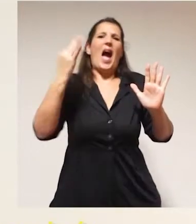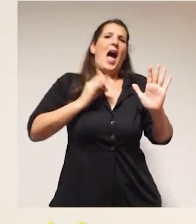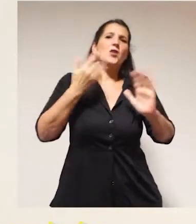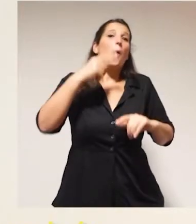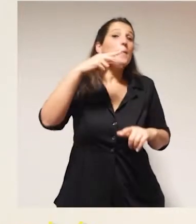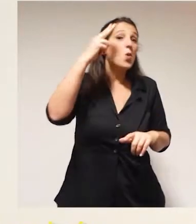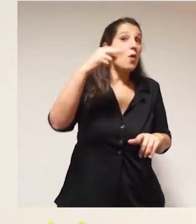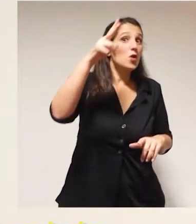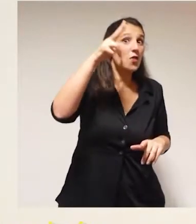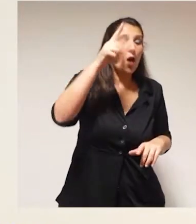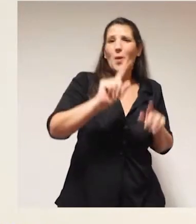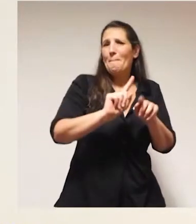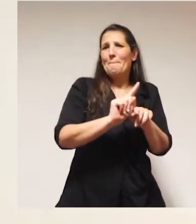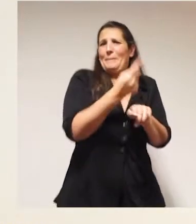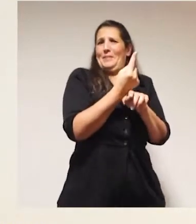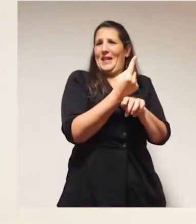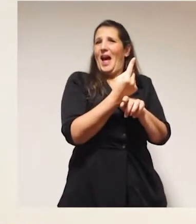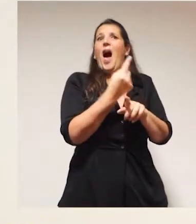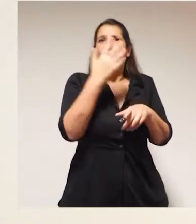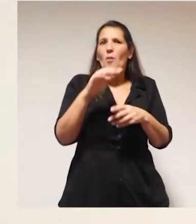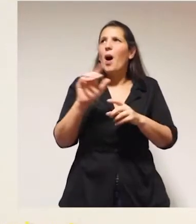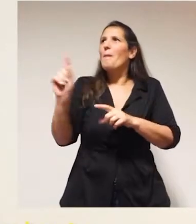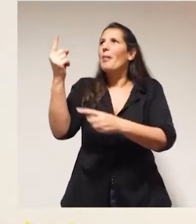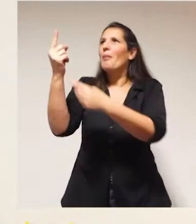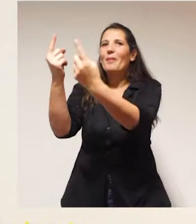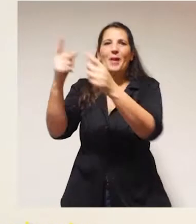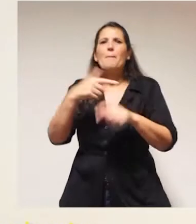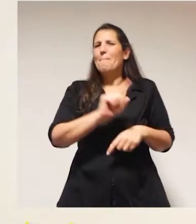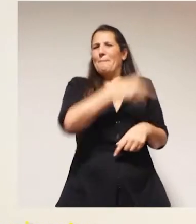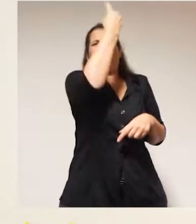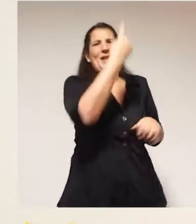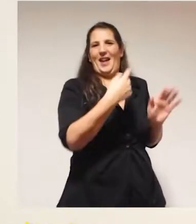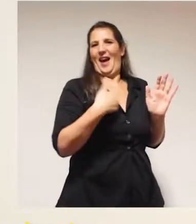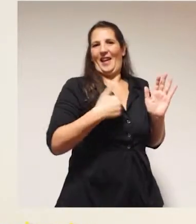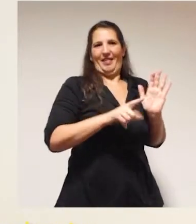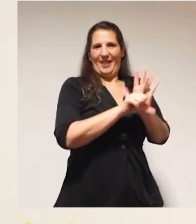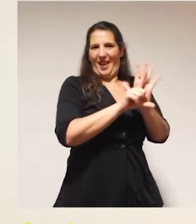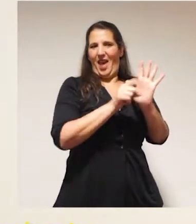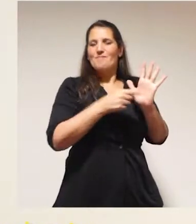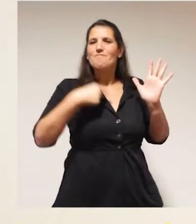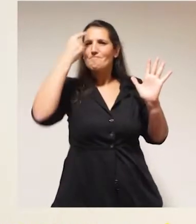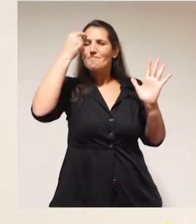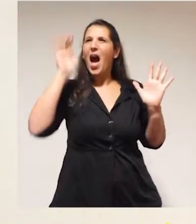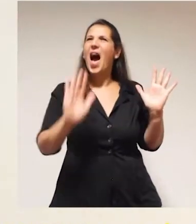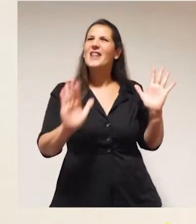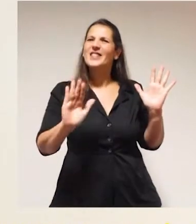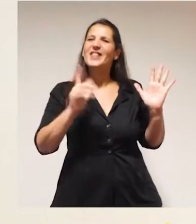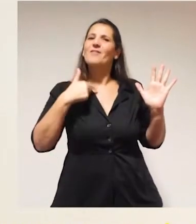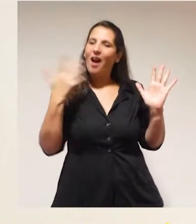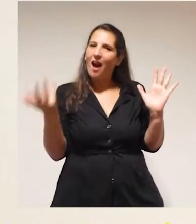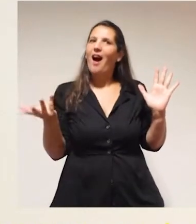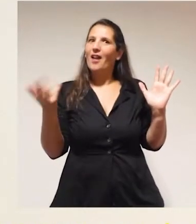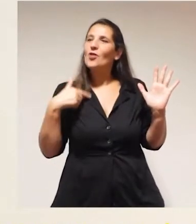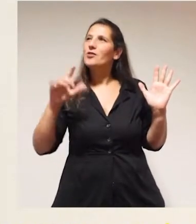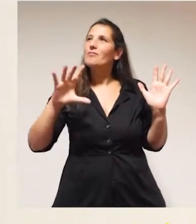ser en su momento, en 1988, quizá una de las primeras en aparecer con este tipo de diseño de pensamiento que termina